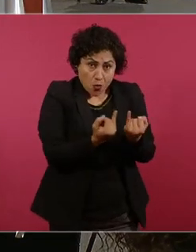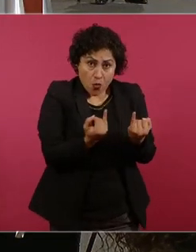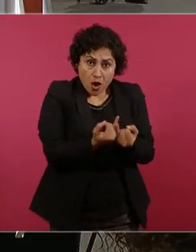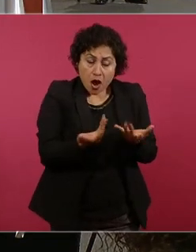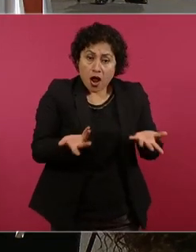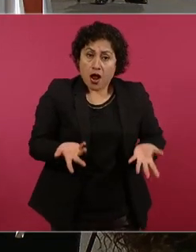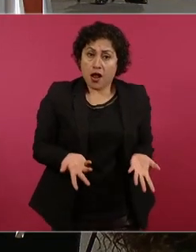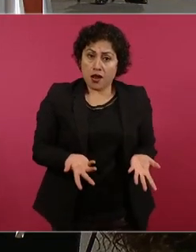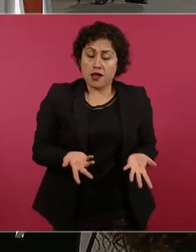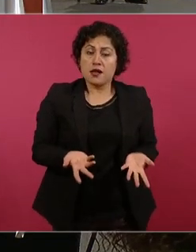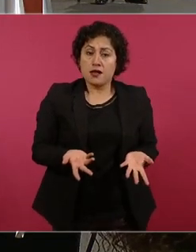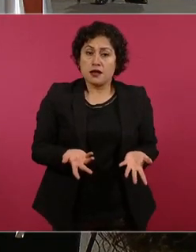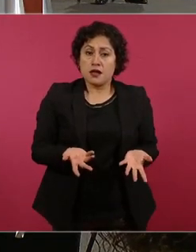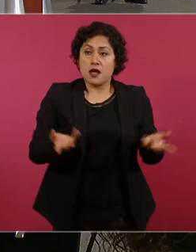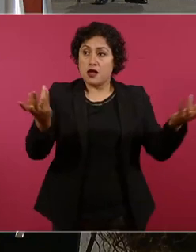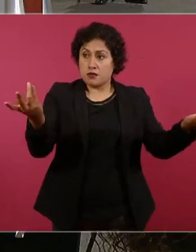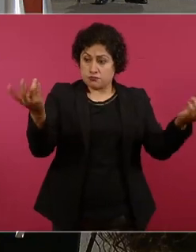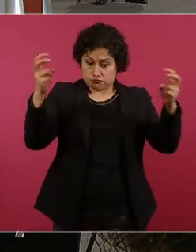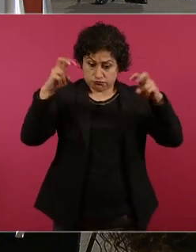revisen todo